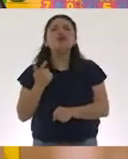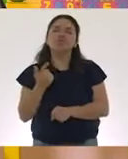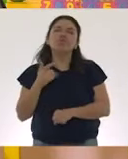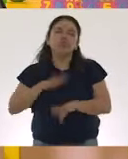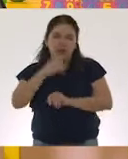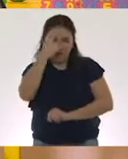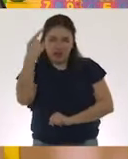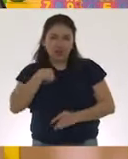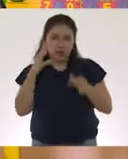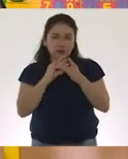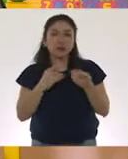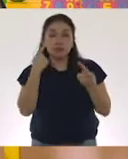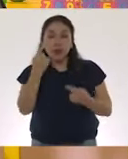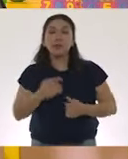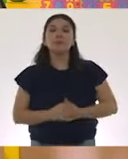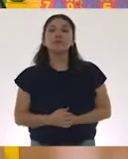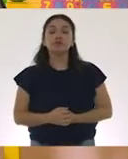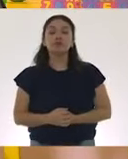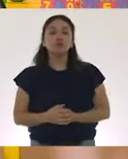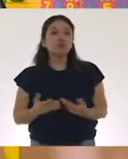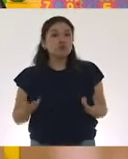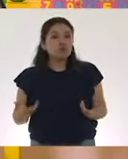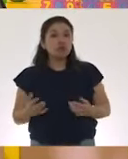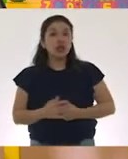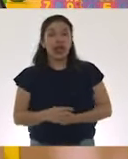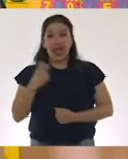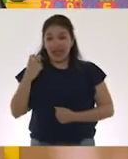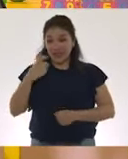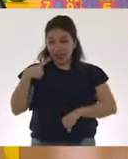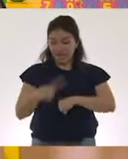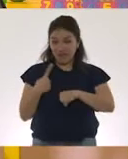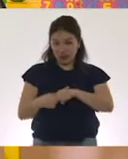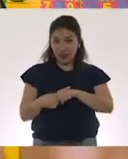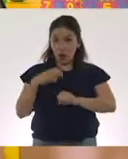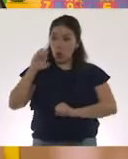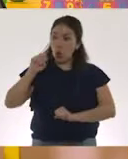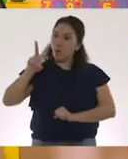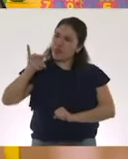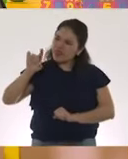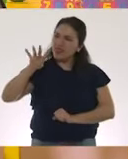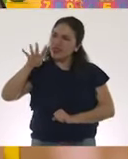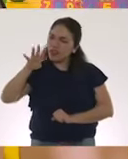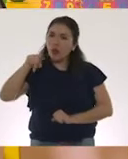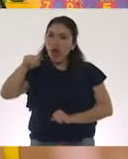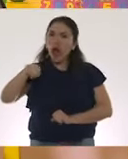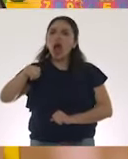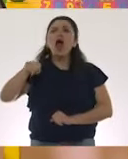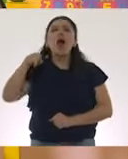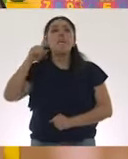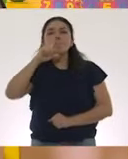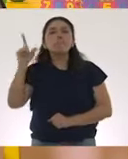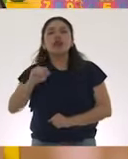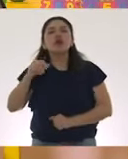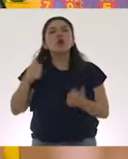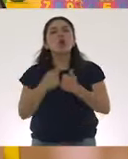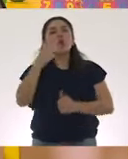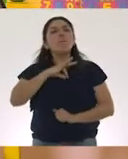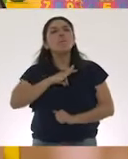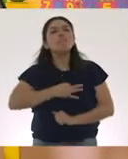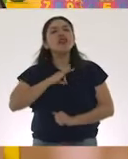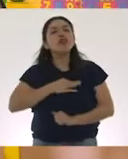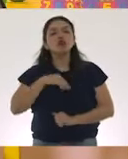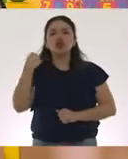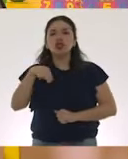más fácil de explicar, ya que esta enfermedad, COVID-19, es provocada por un virus, un